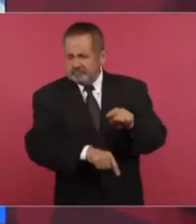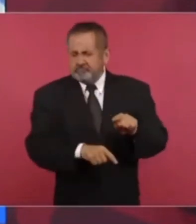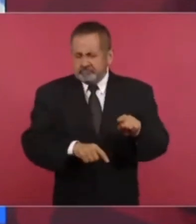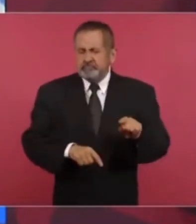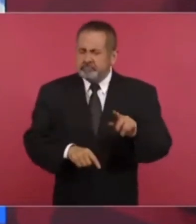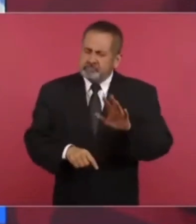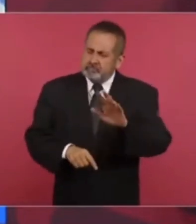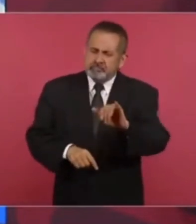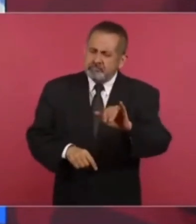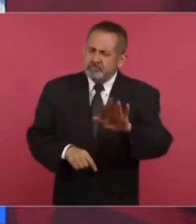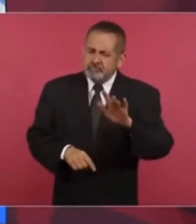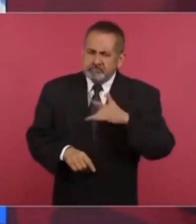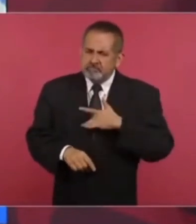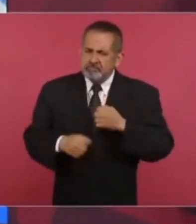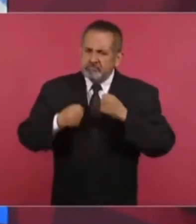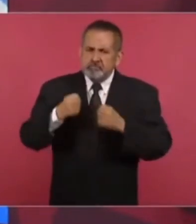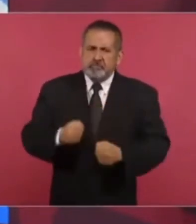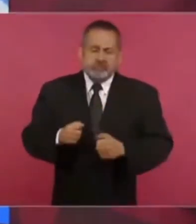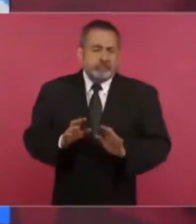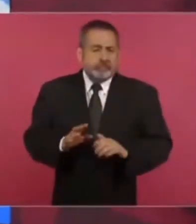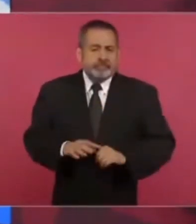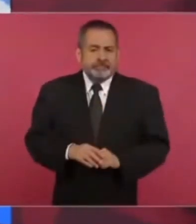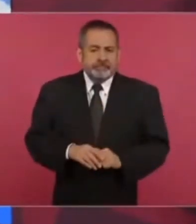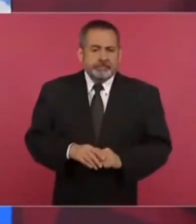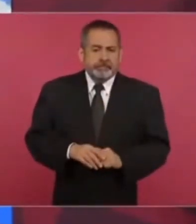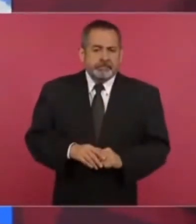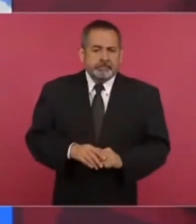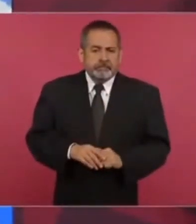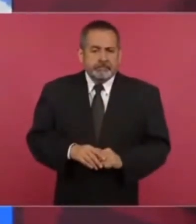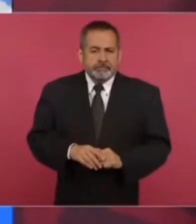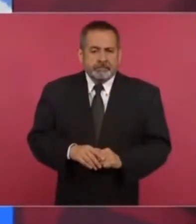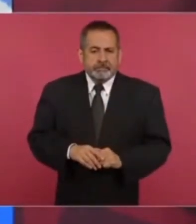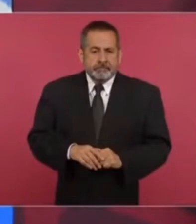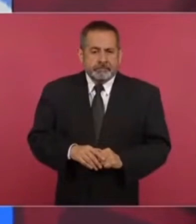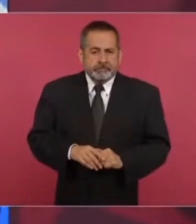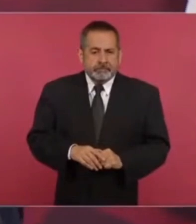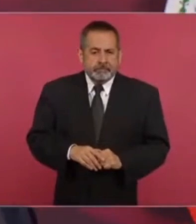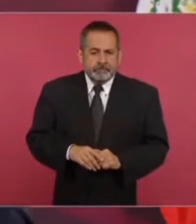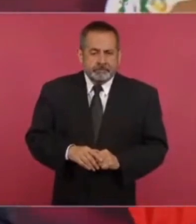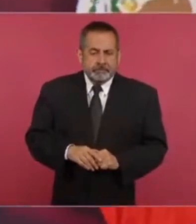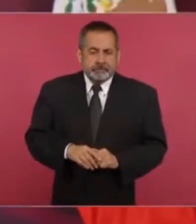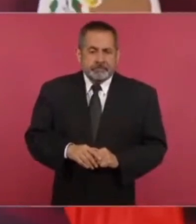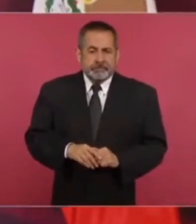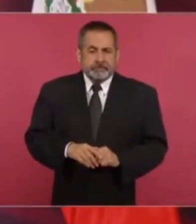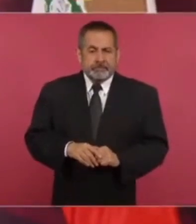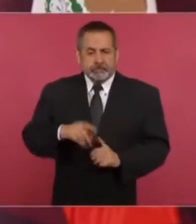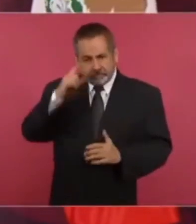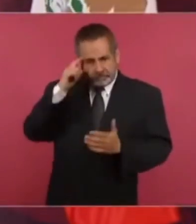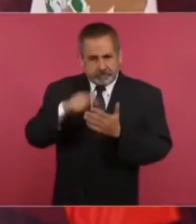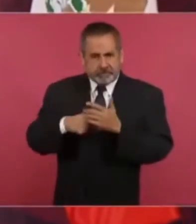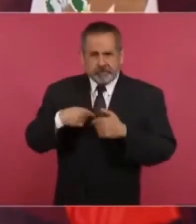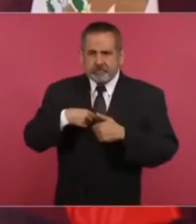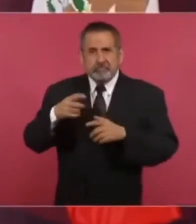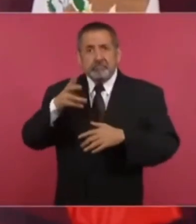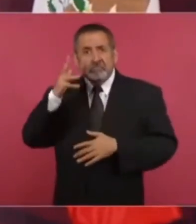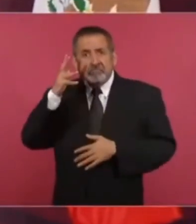por seguridad pero no creo yo que al futuro